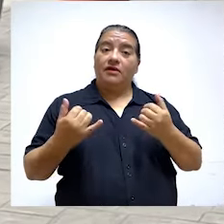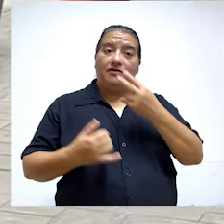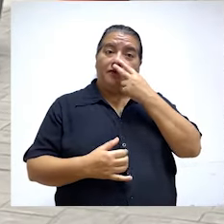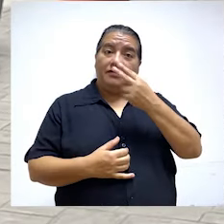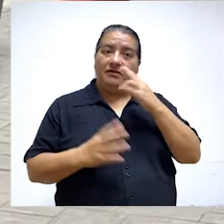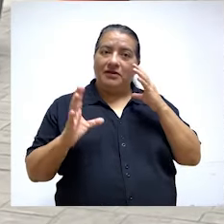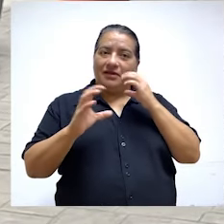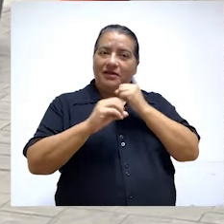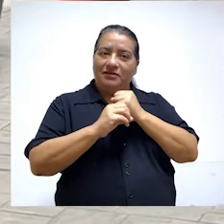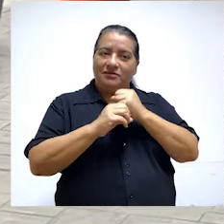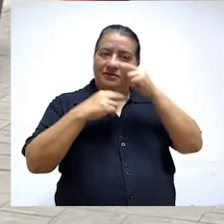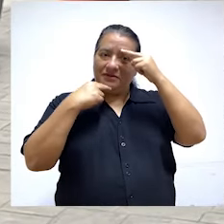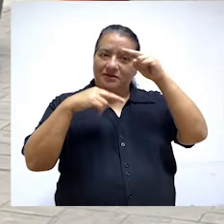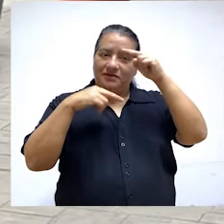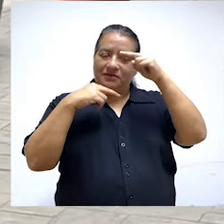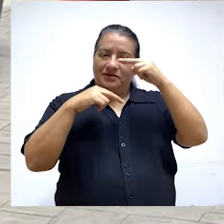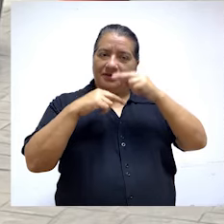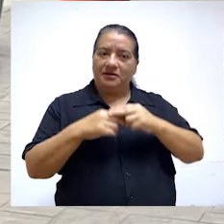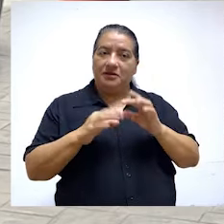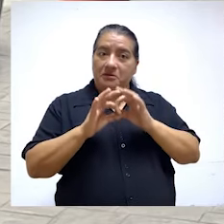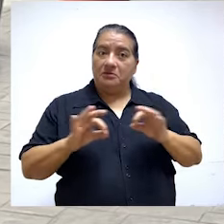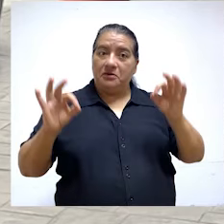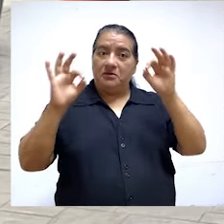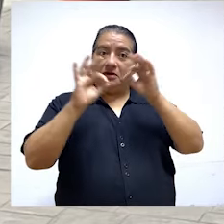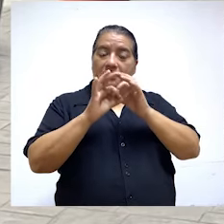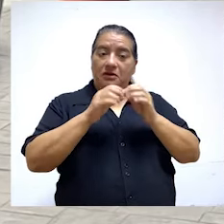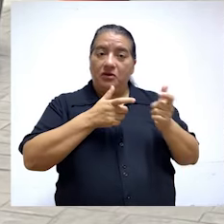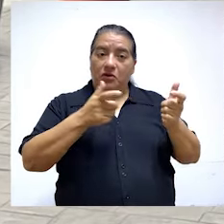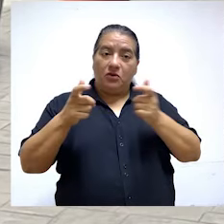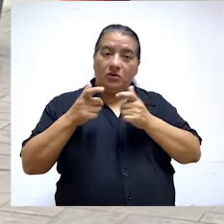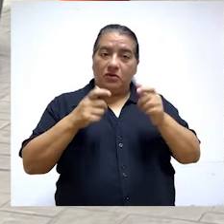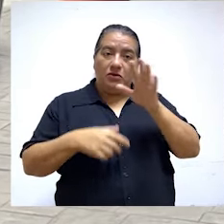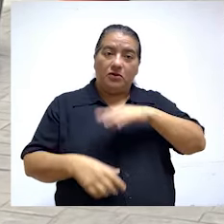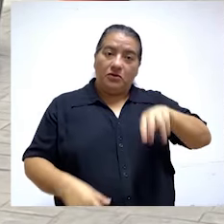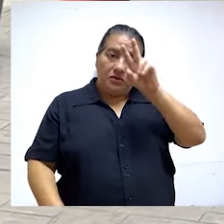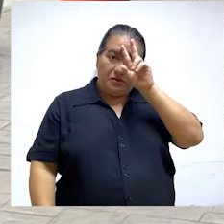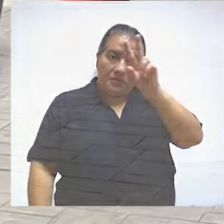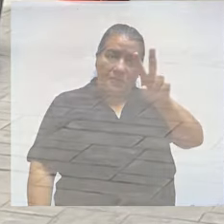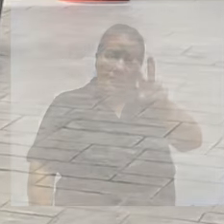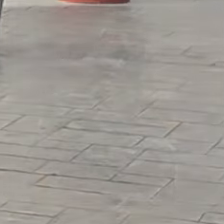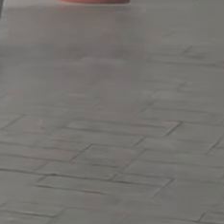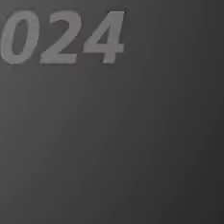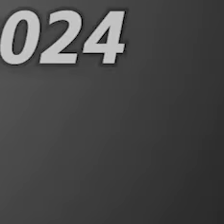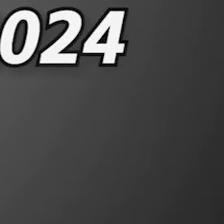Ahora veamos nuestro resumen de noticias con las principales acciones de control en el país.